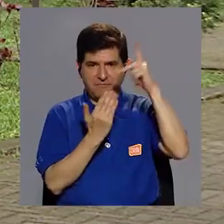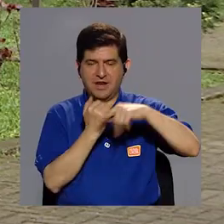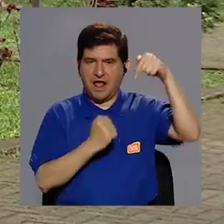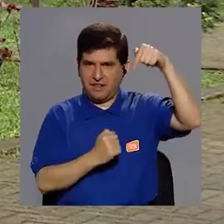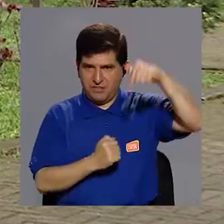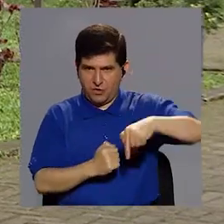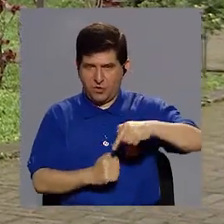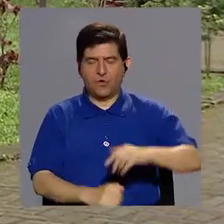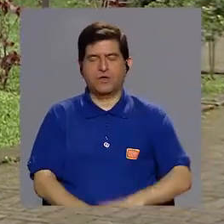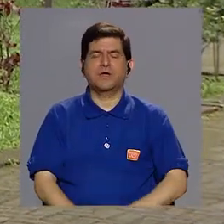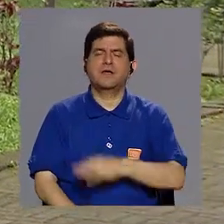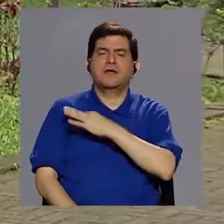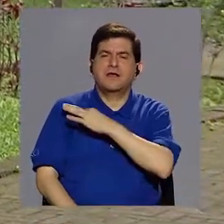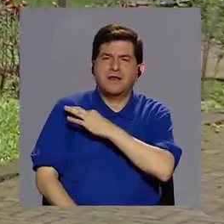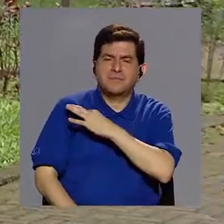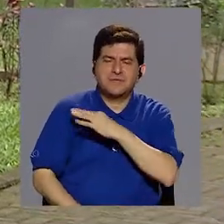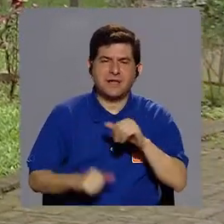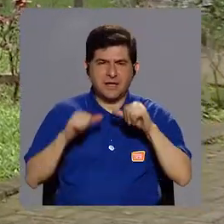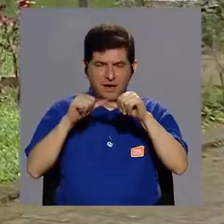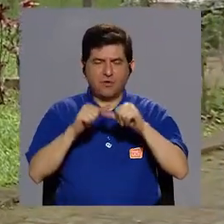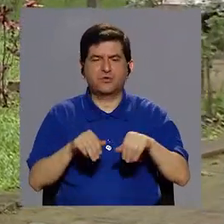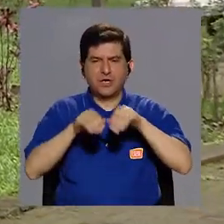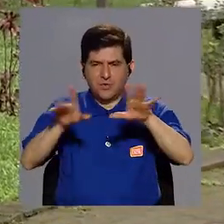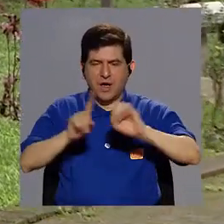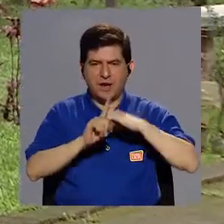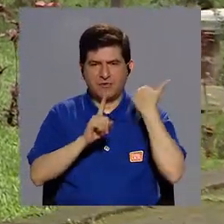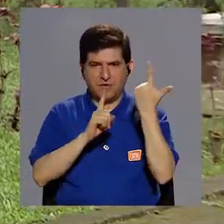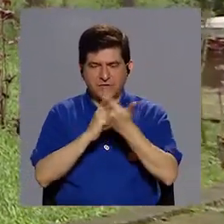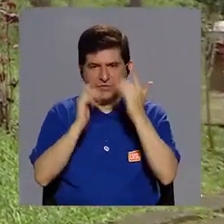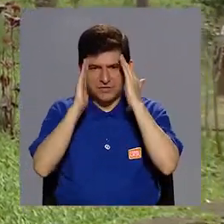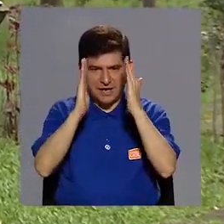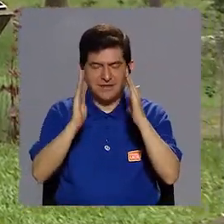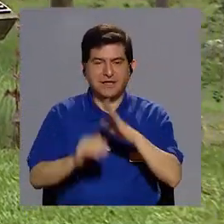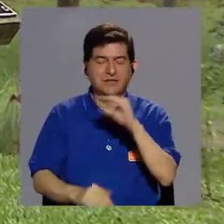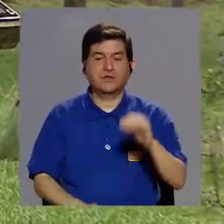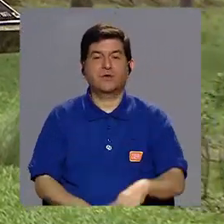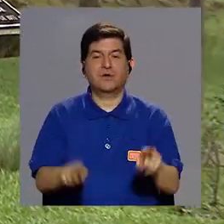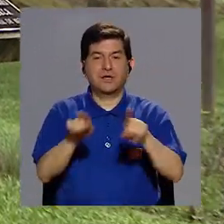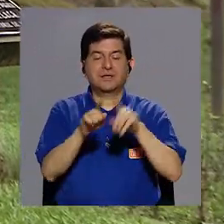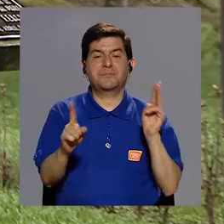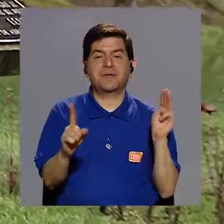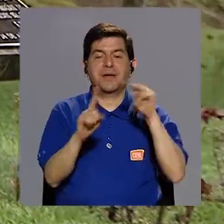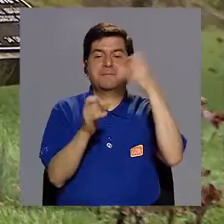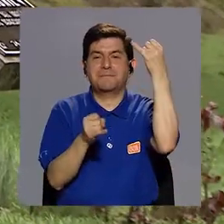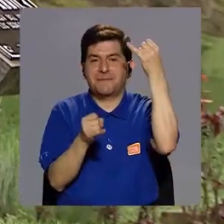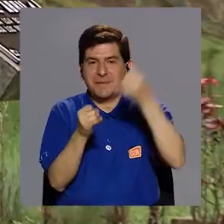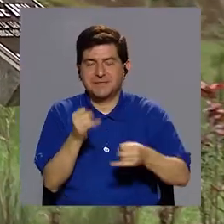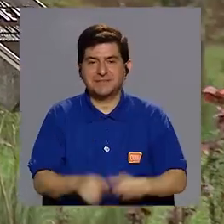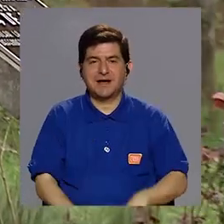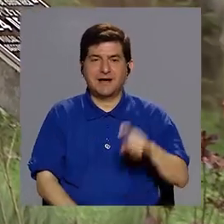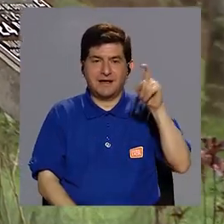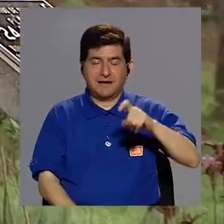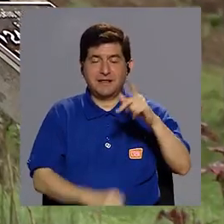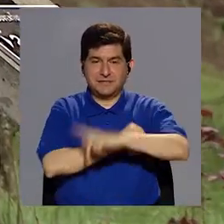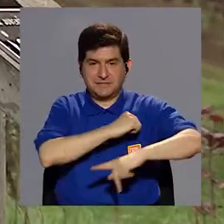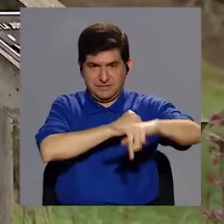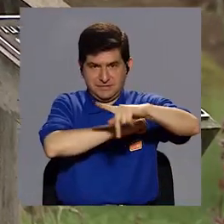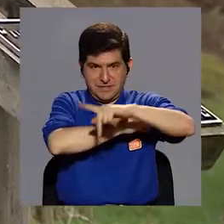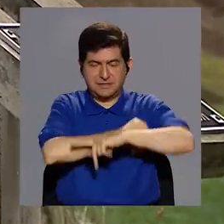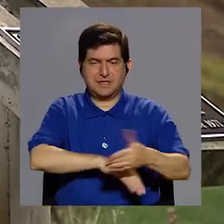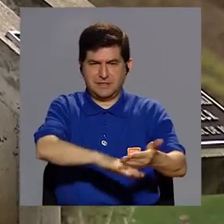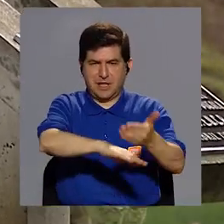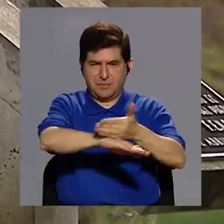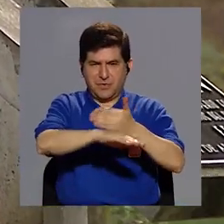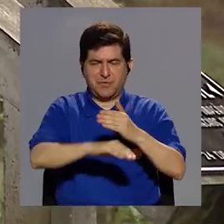Con esto hemos llegado al final de nuestro programa, invitándolos a seguirnos en nuestras redes sociales y a la vez dándoles como mensaje final que